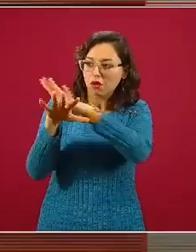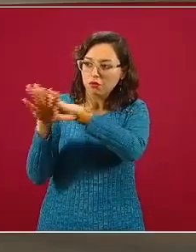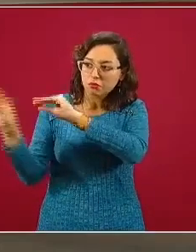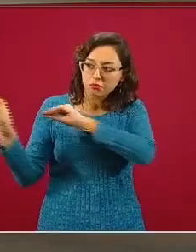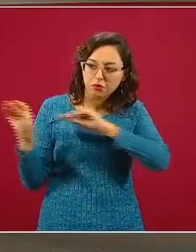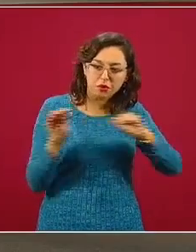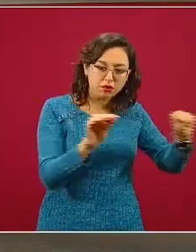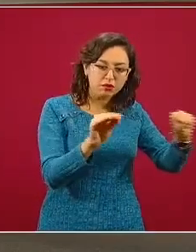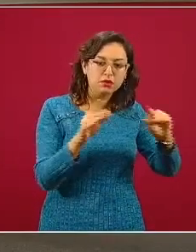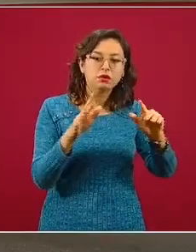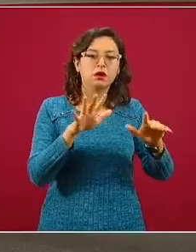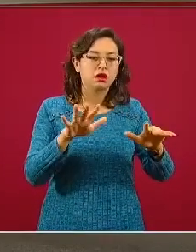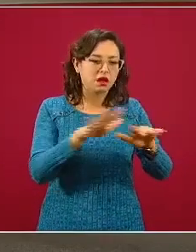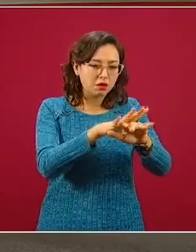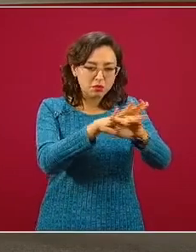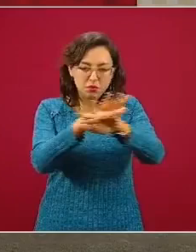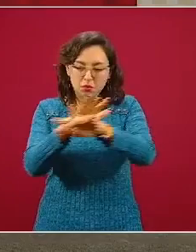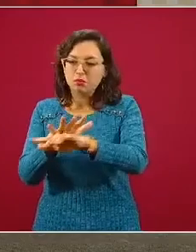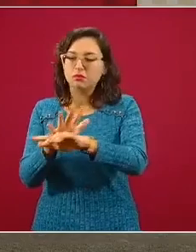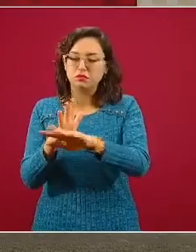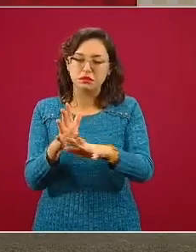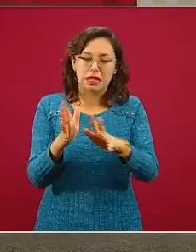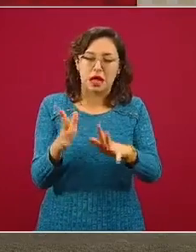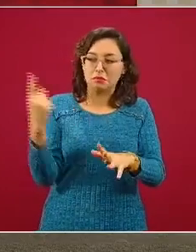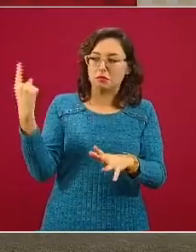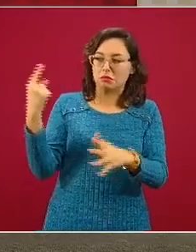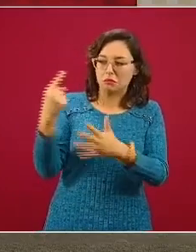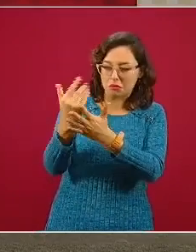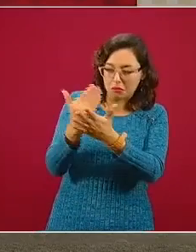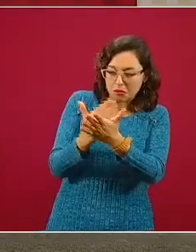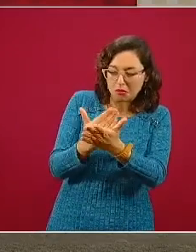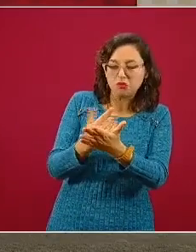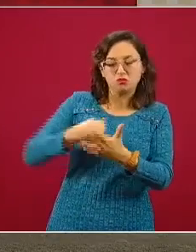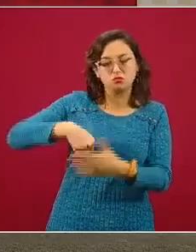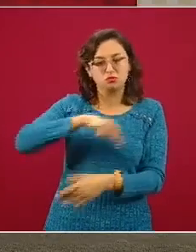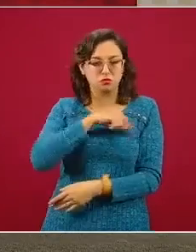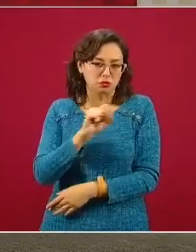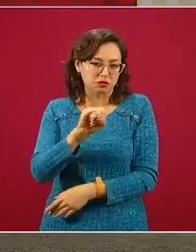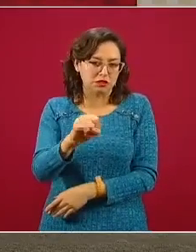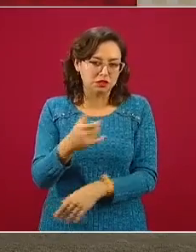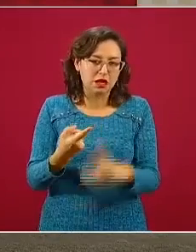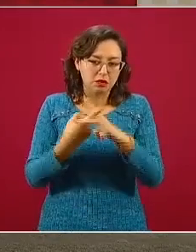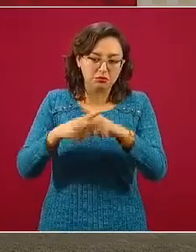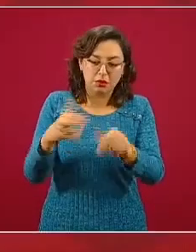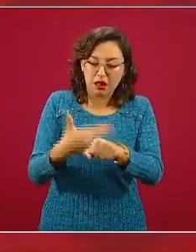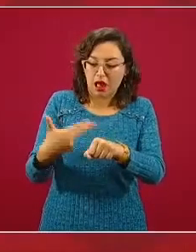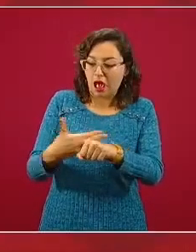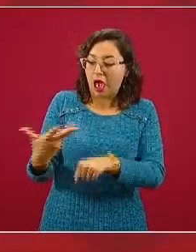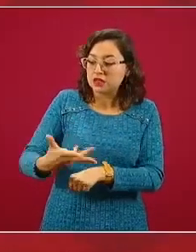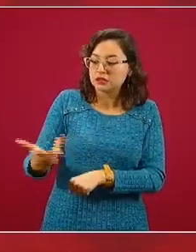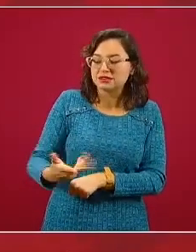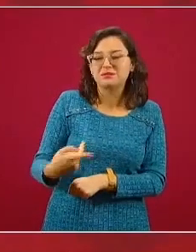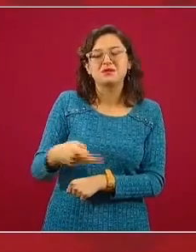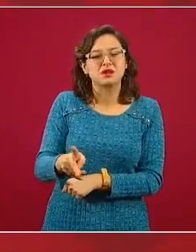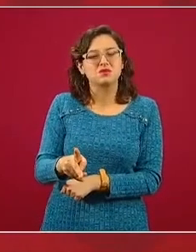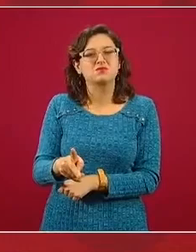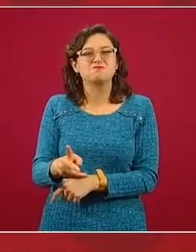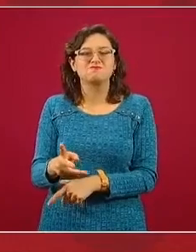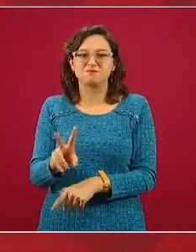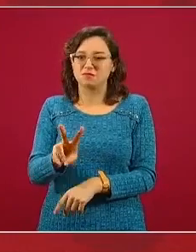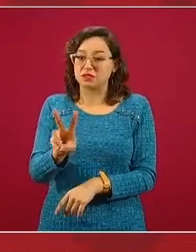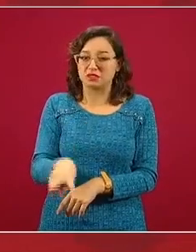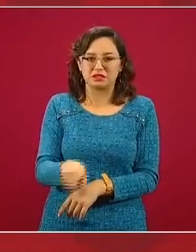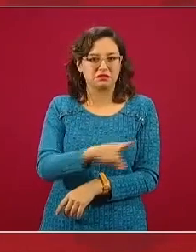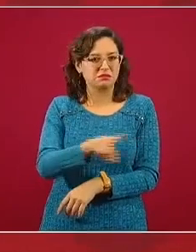más profunda solidaridad y empatía con las personas que han perdido a seres